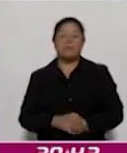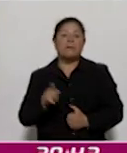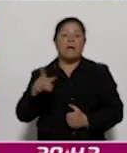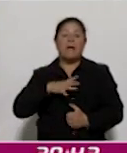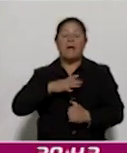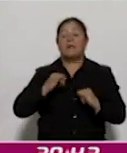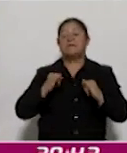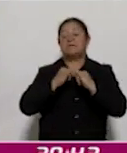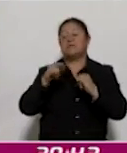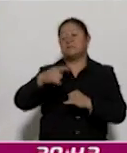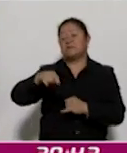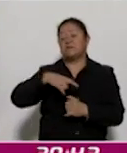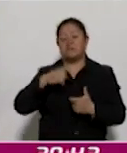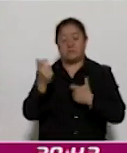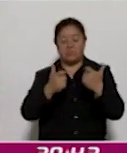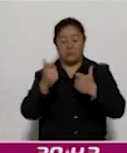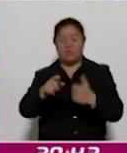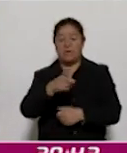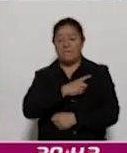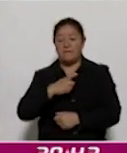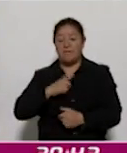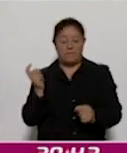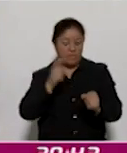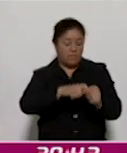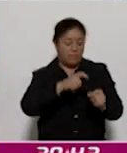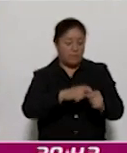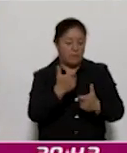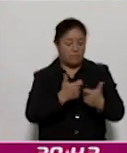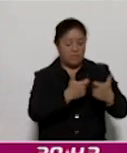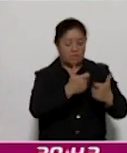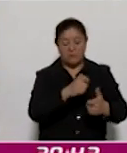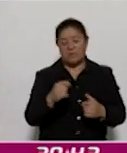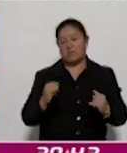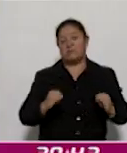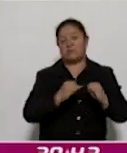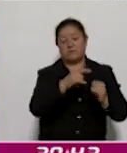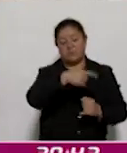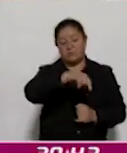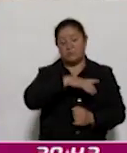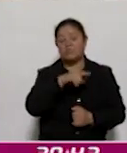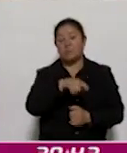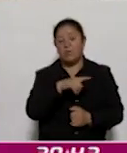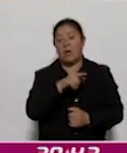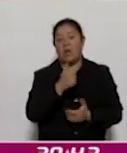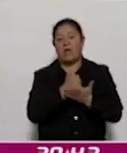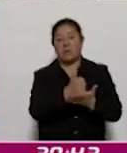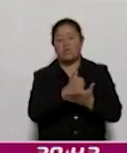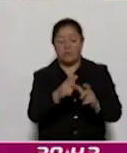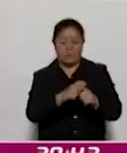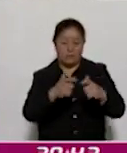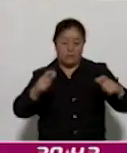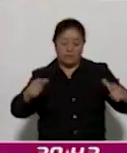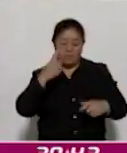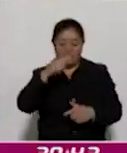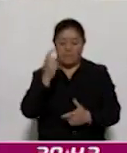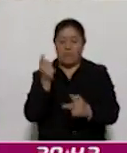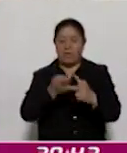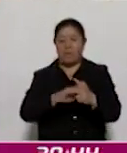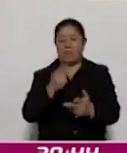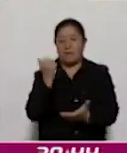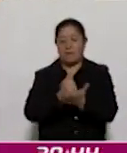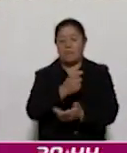con la institución, estos recursos deben ser incorporados al presupuesto del instituto ya que contribuyen una ampliación automática al presupuesto inicial